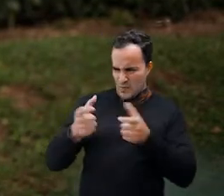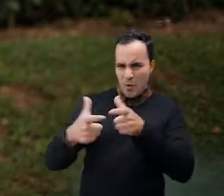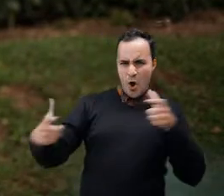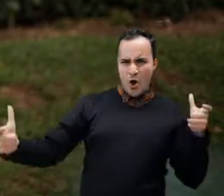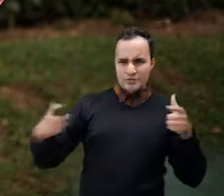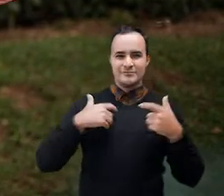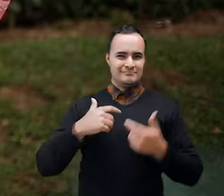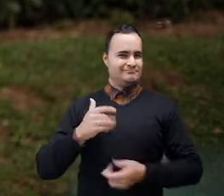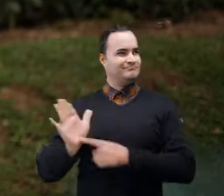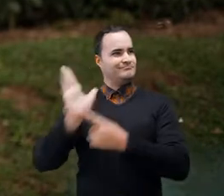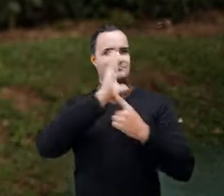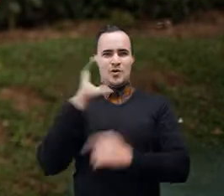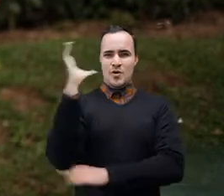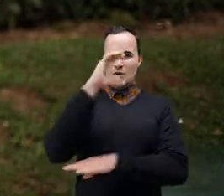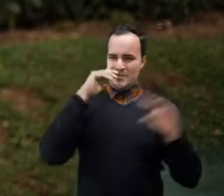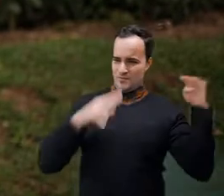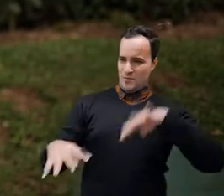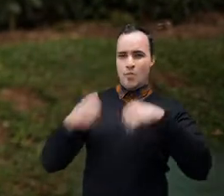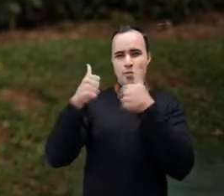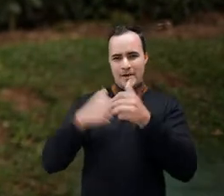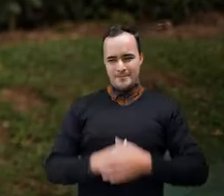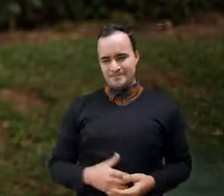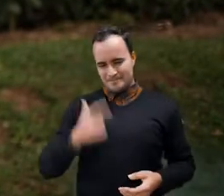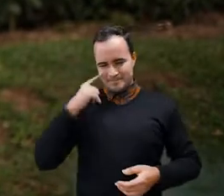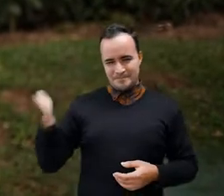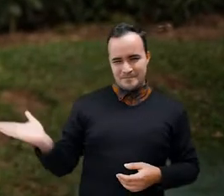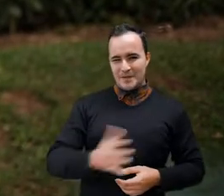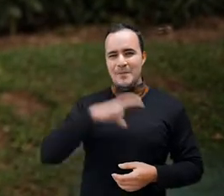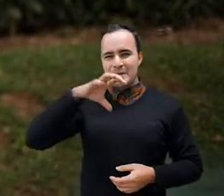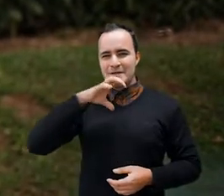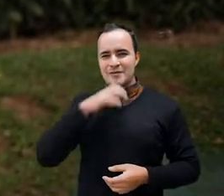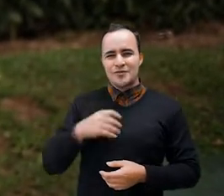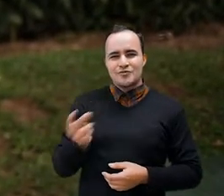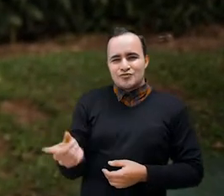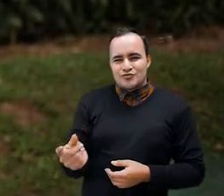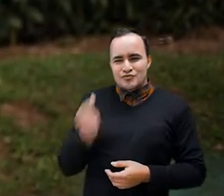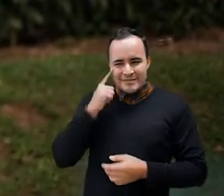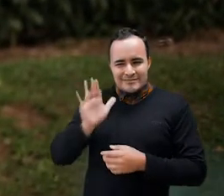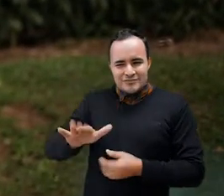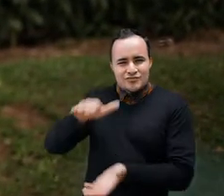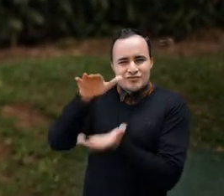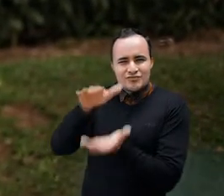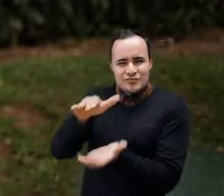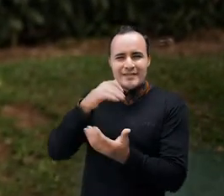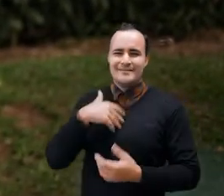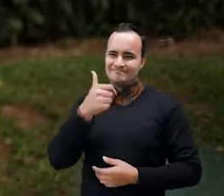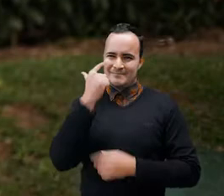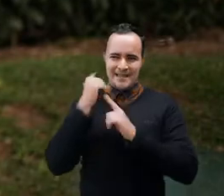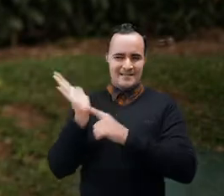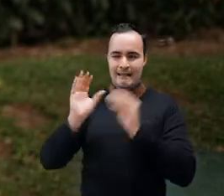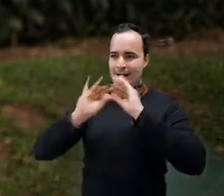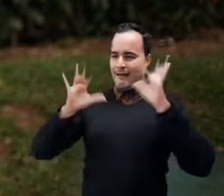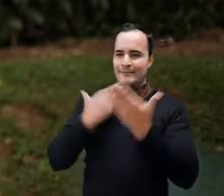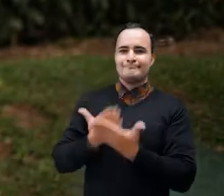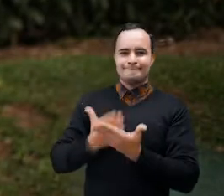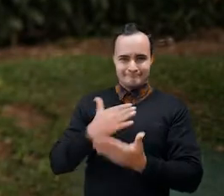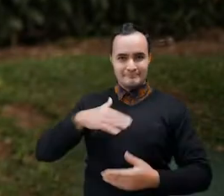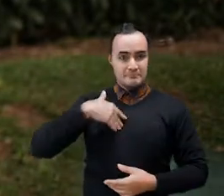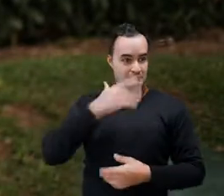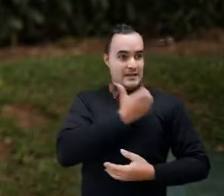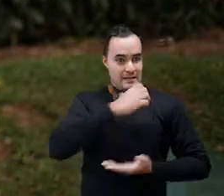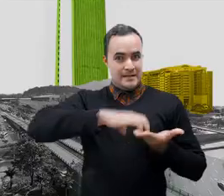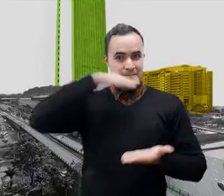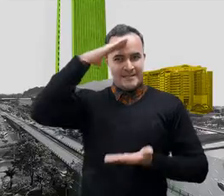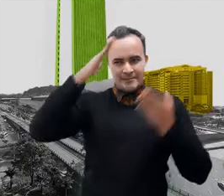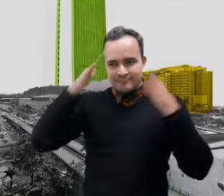bienestar animal en el país. Nishi, un perro criollito, es el reflejo del trabajo integral que realiza la Alcaldía Medellín Futuro.